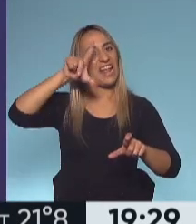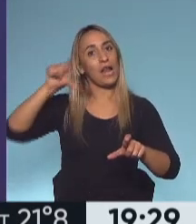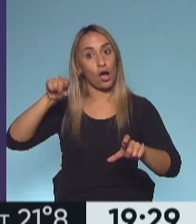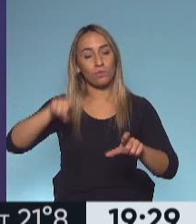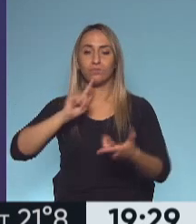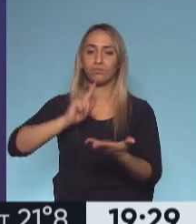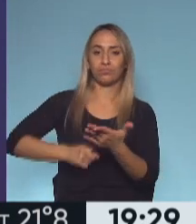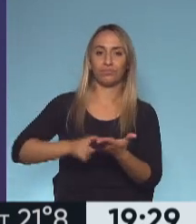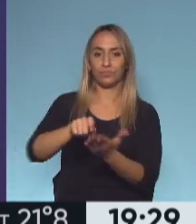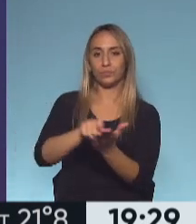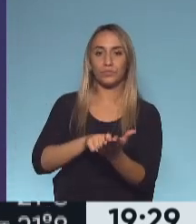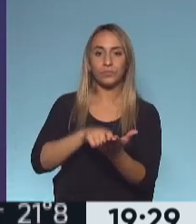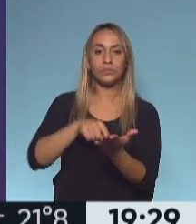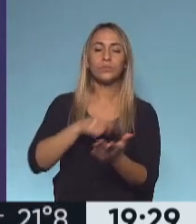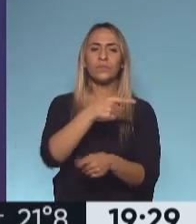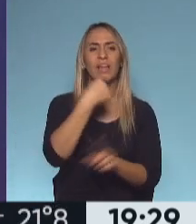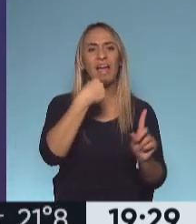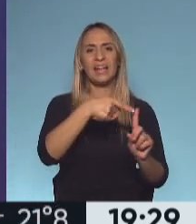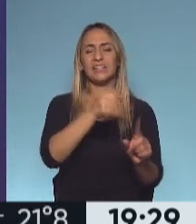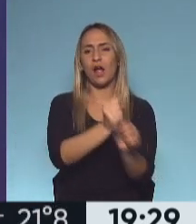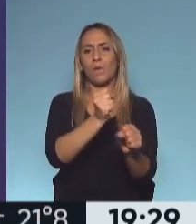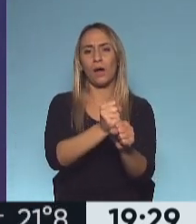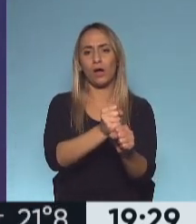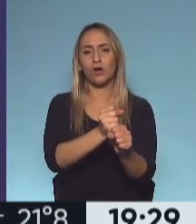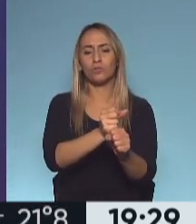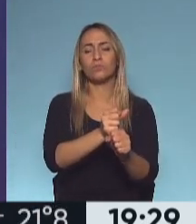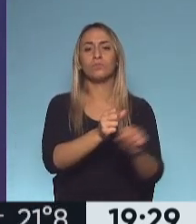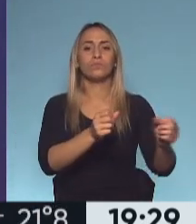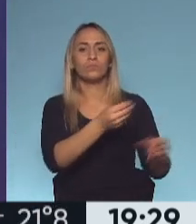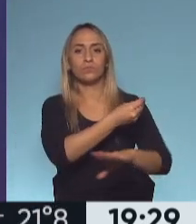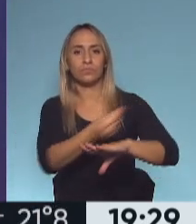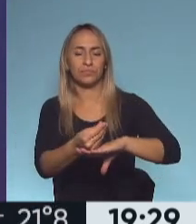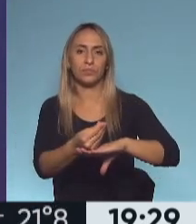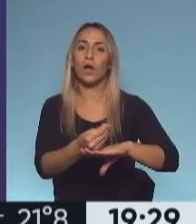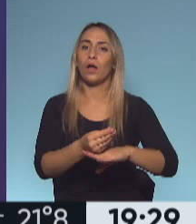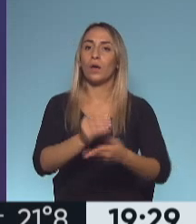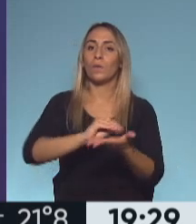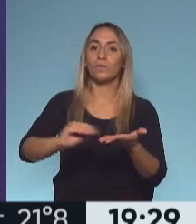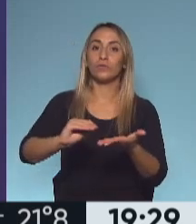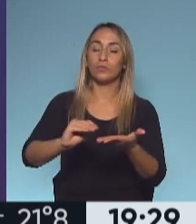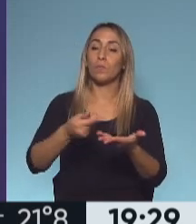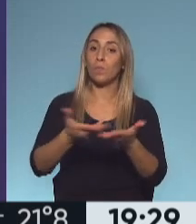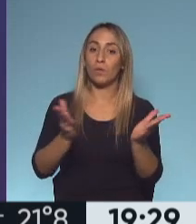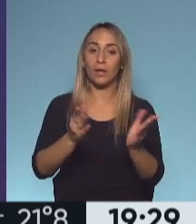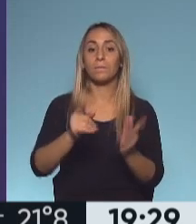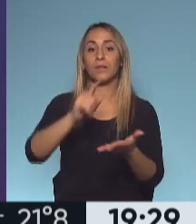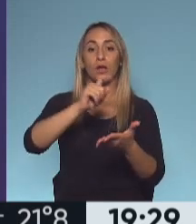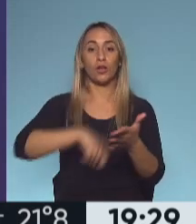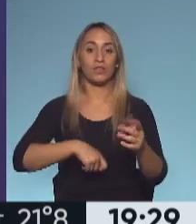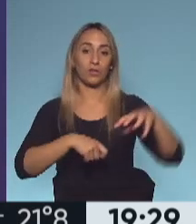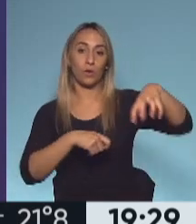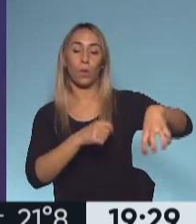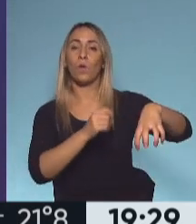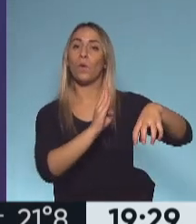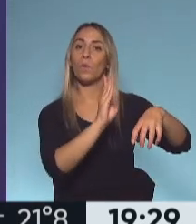para el Deutsche Bank y una vez que desembarcó en la función pública, contrató al Deutsche Bank como uno